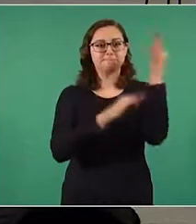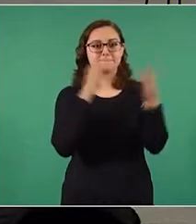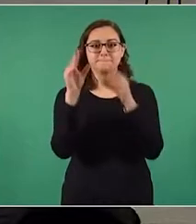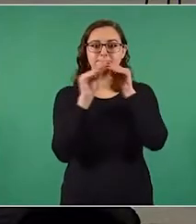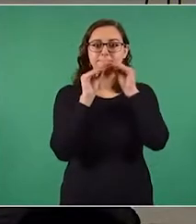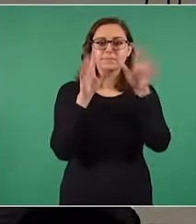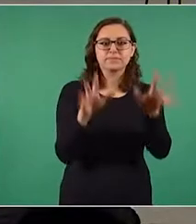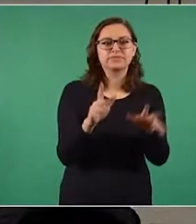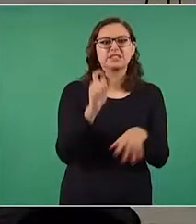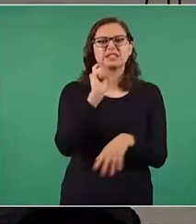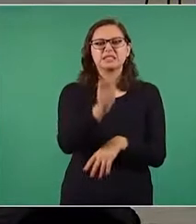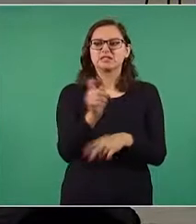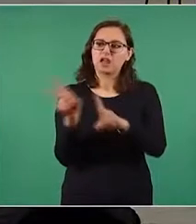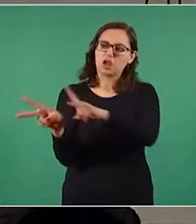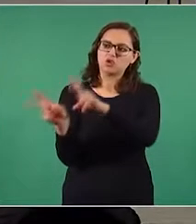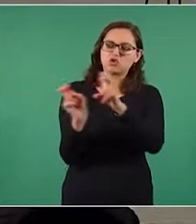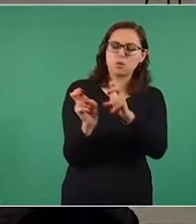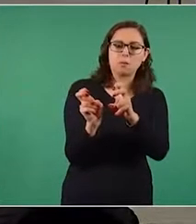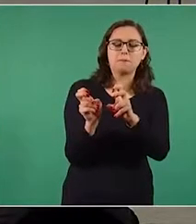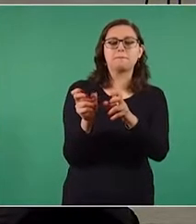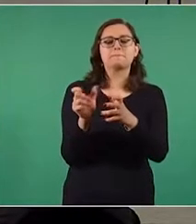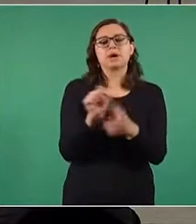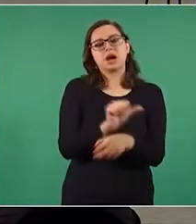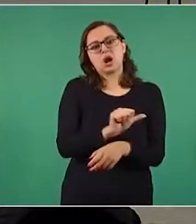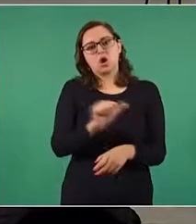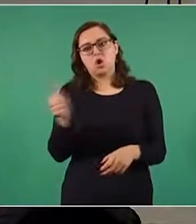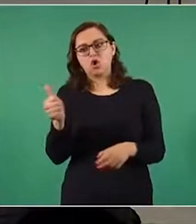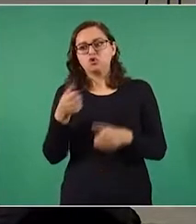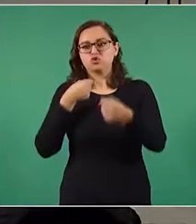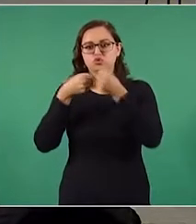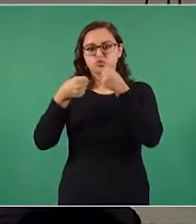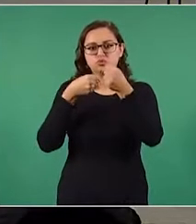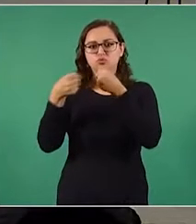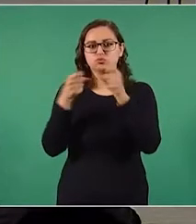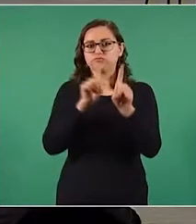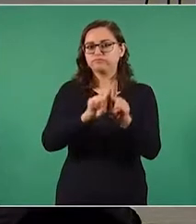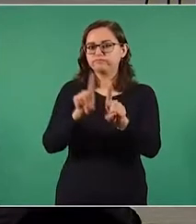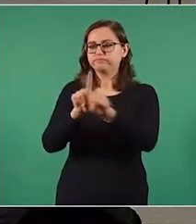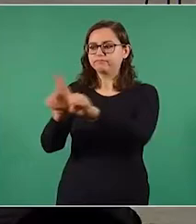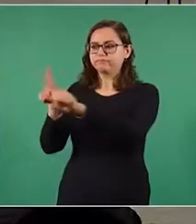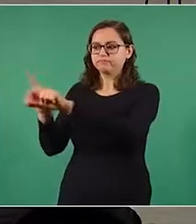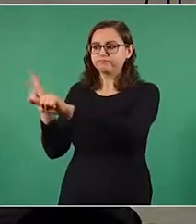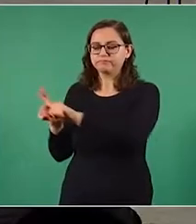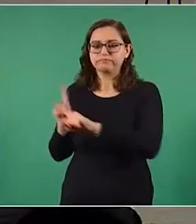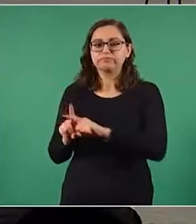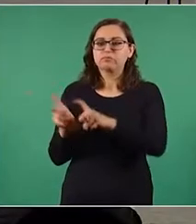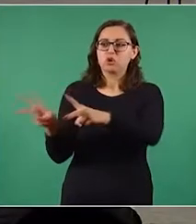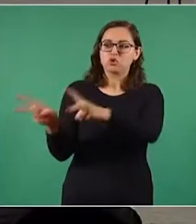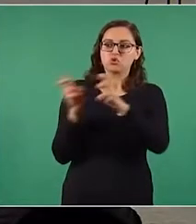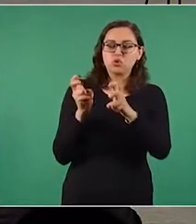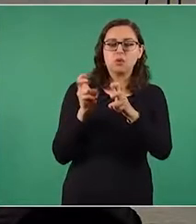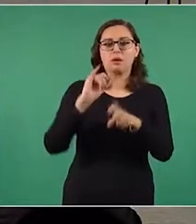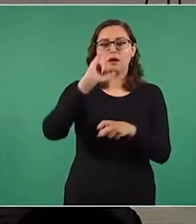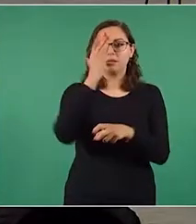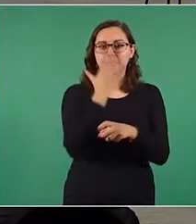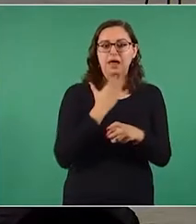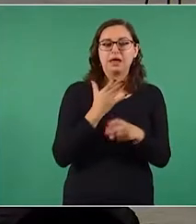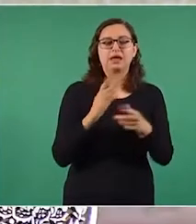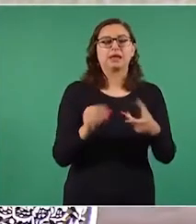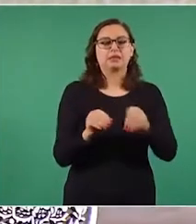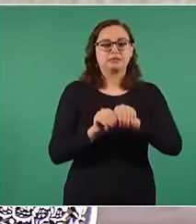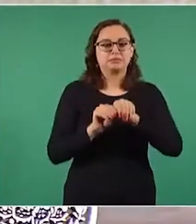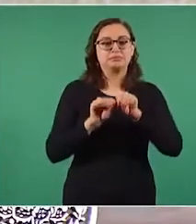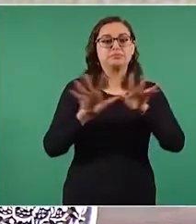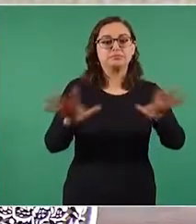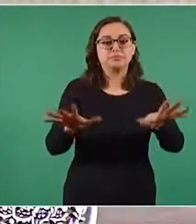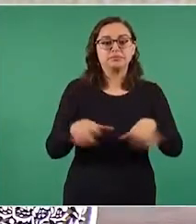coincidía con el de otras cuentas verificadas de periodistas y de personalidades. Así se expuso en esta sección,